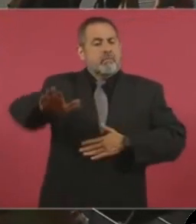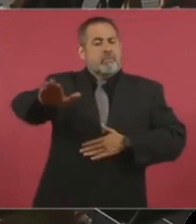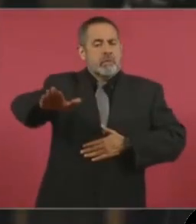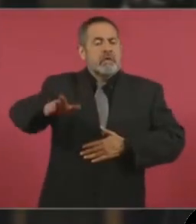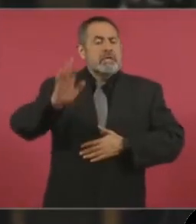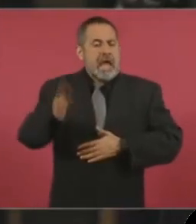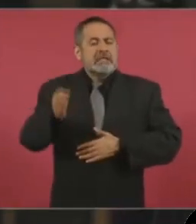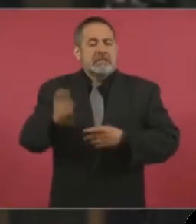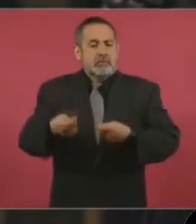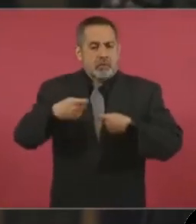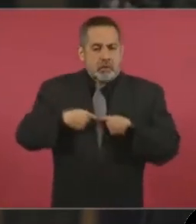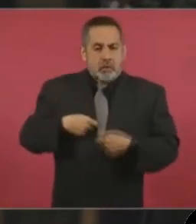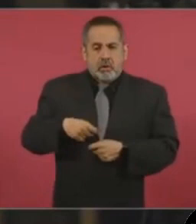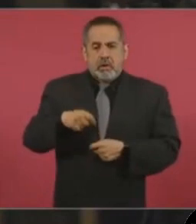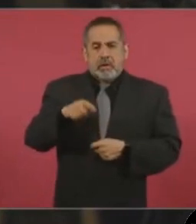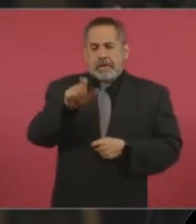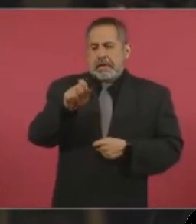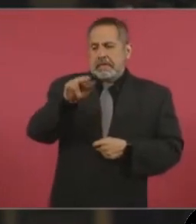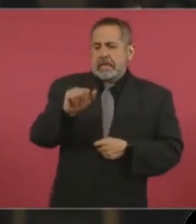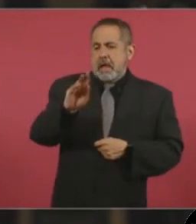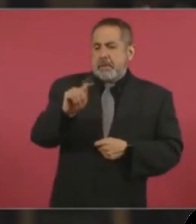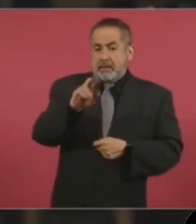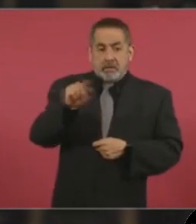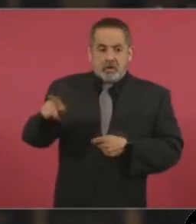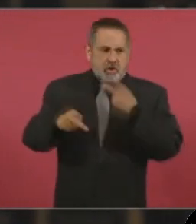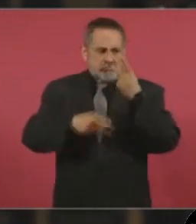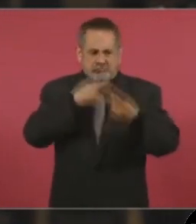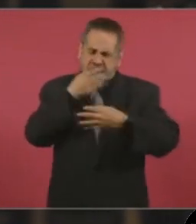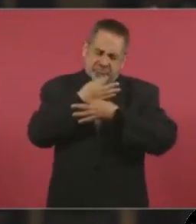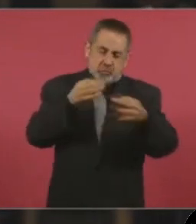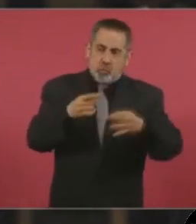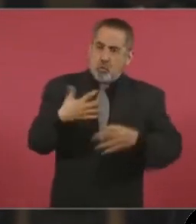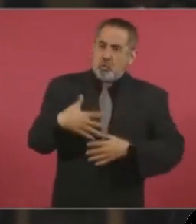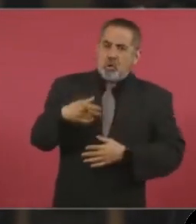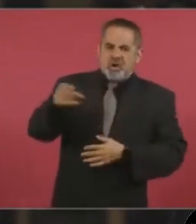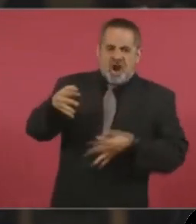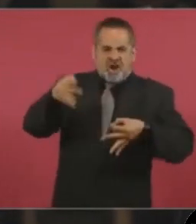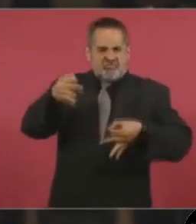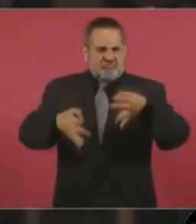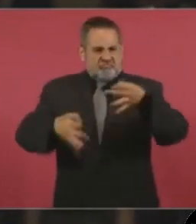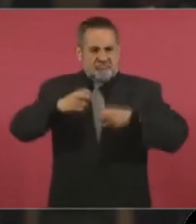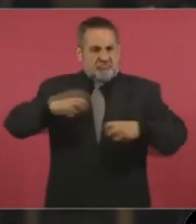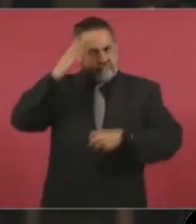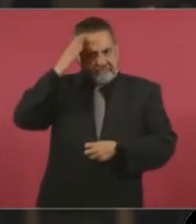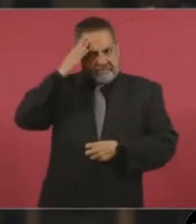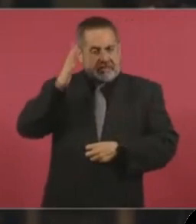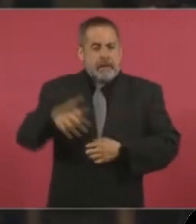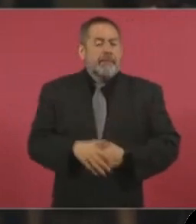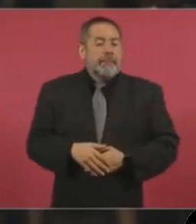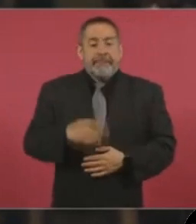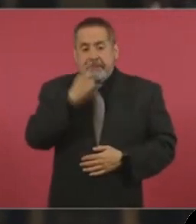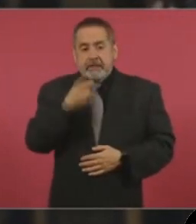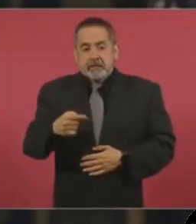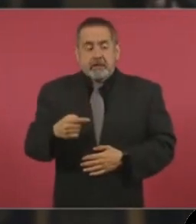ayer sus palabras retumbaron fuerte ya como ministra. Entre otras cosas dijo si actuara